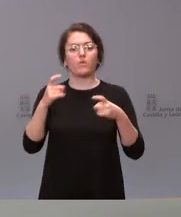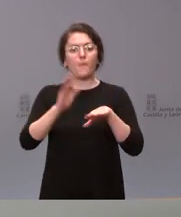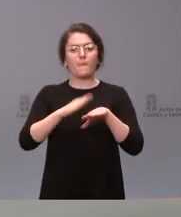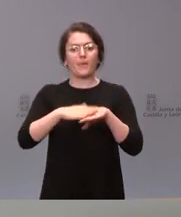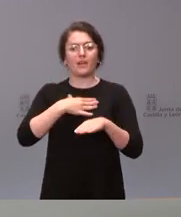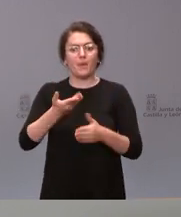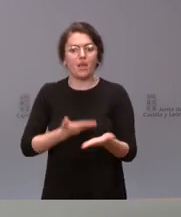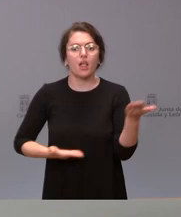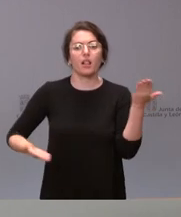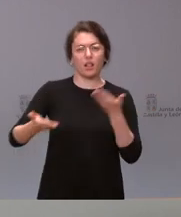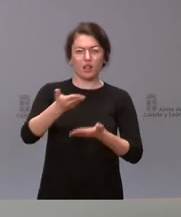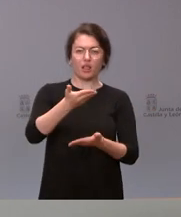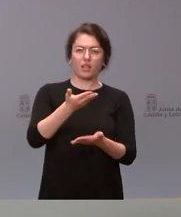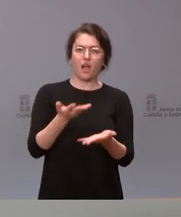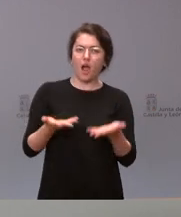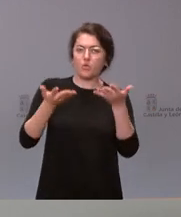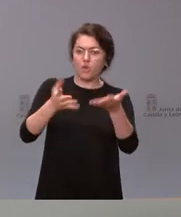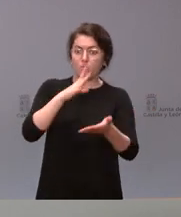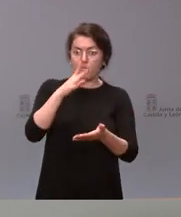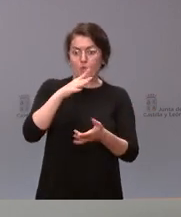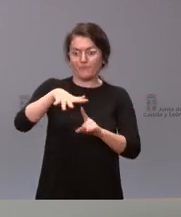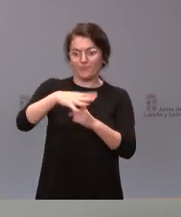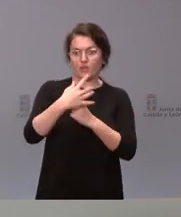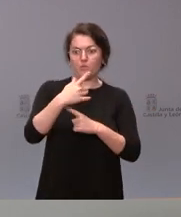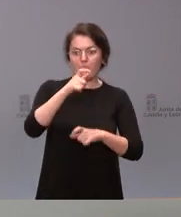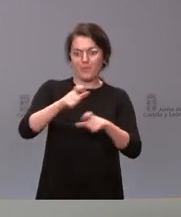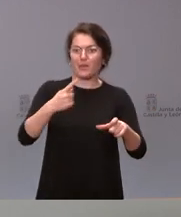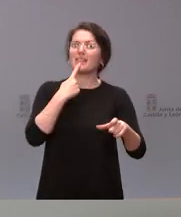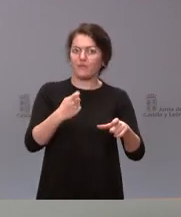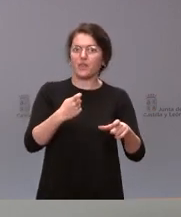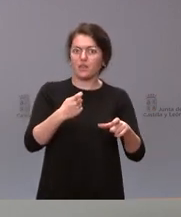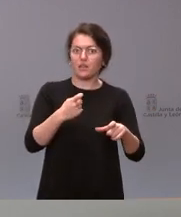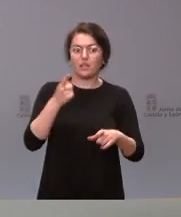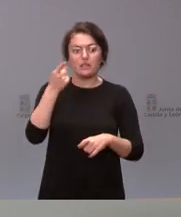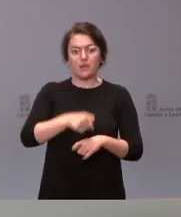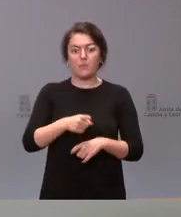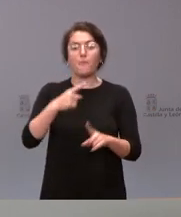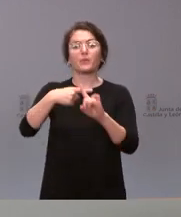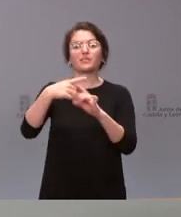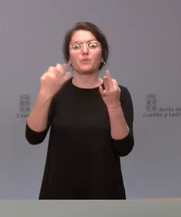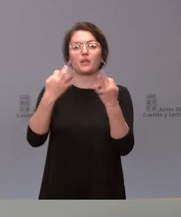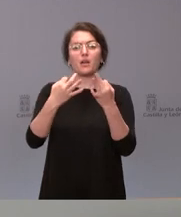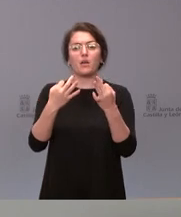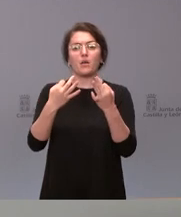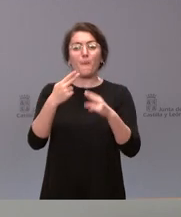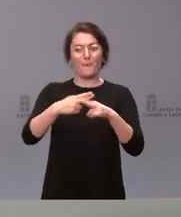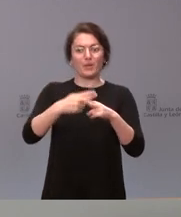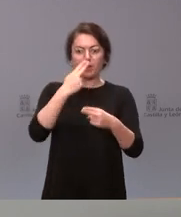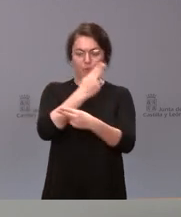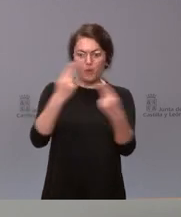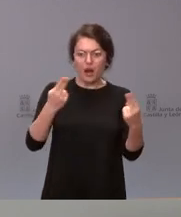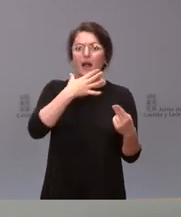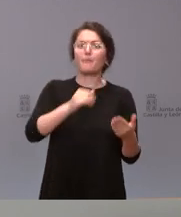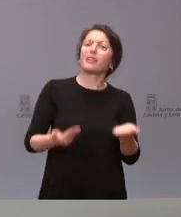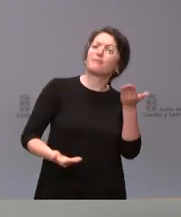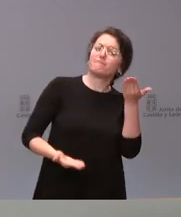esta dirección de las dificultades de tantas personas y también yo creo que es bueno que se evalúen las políticas públicas y que